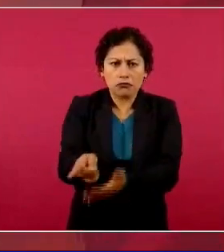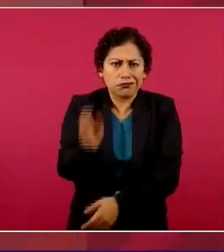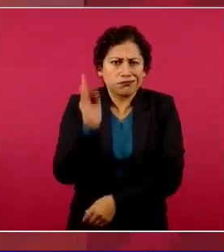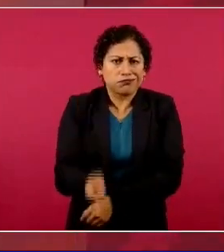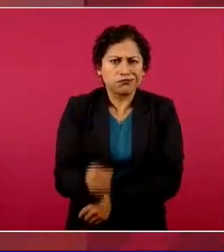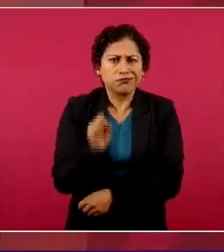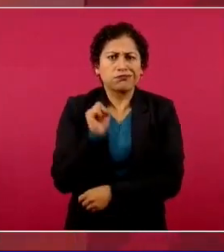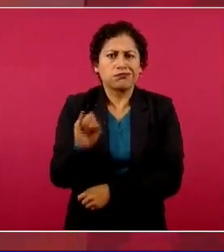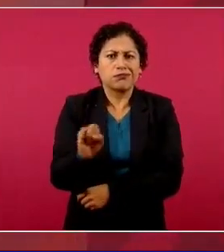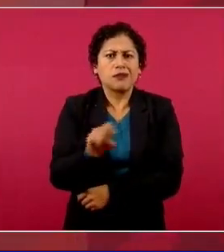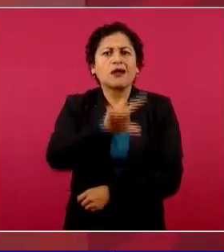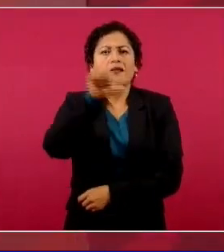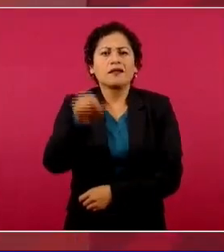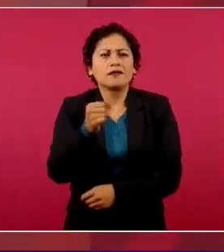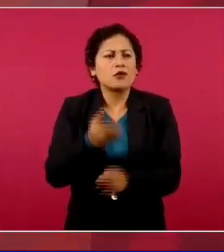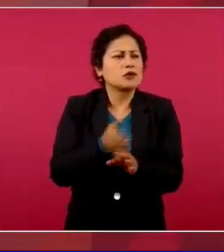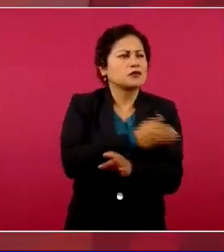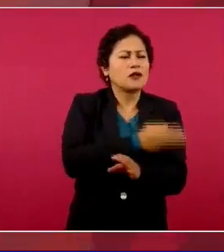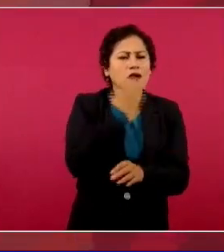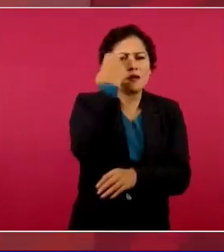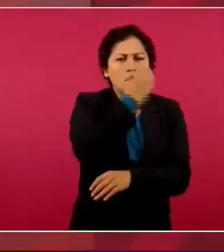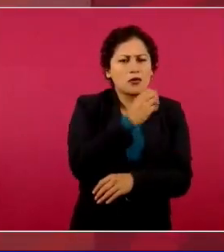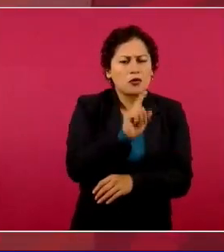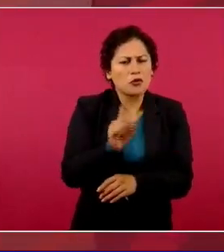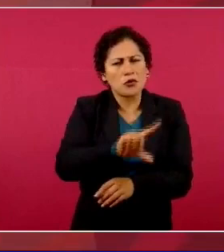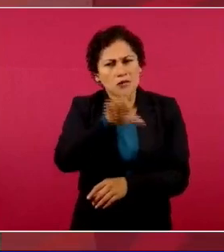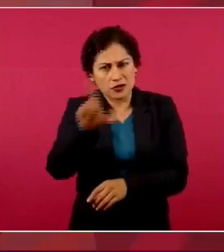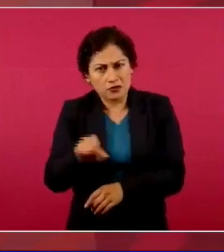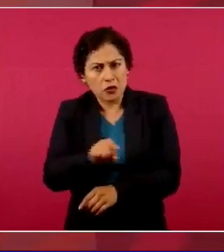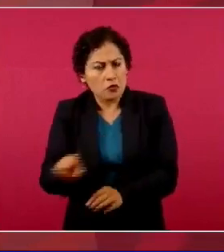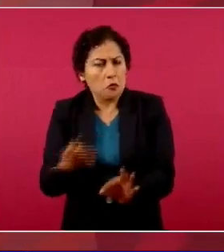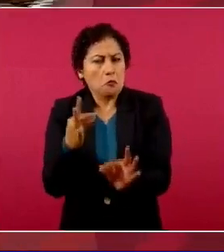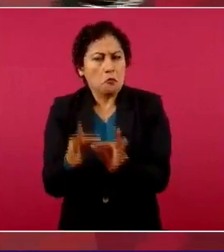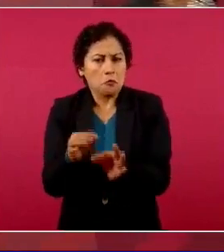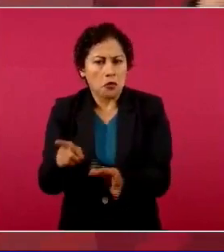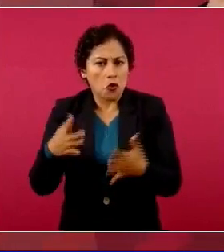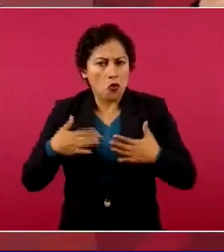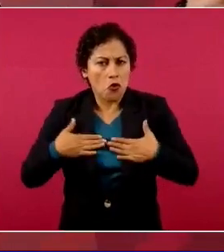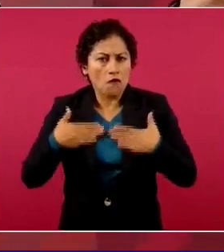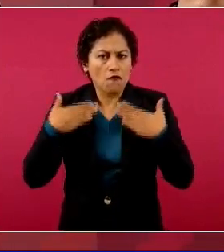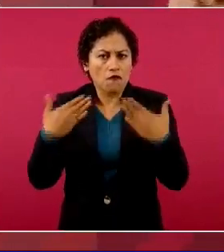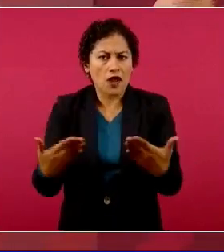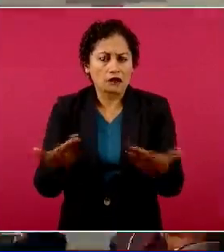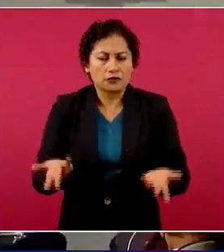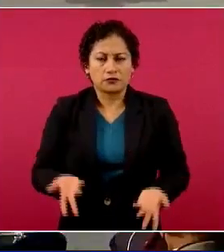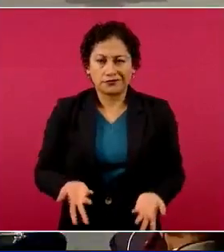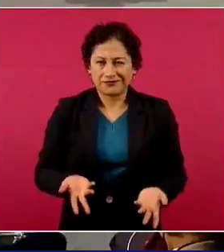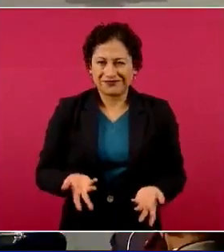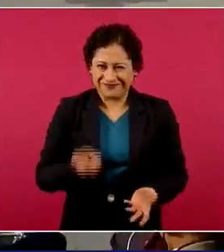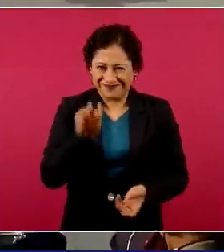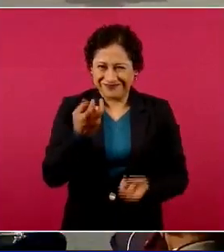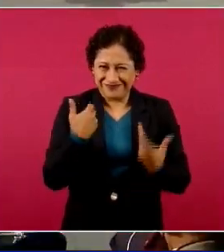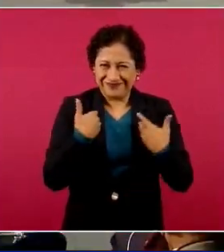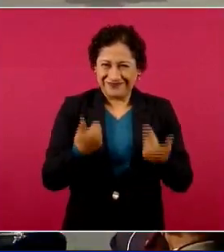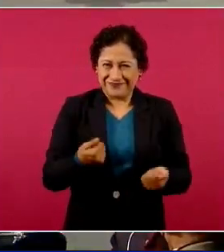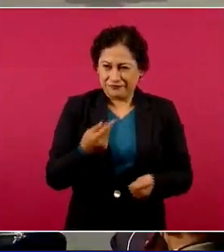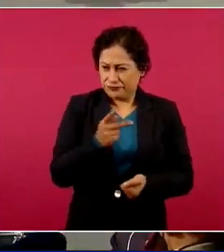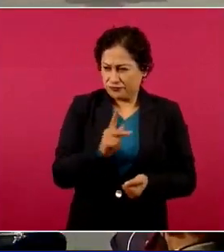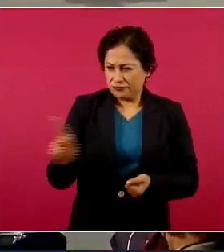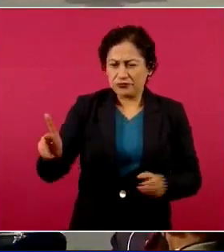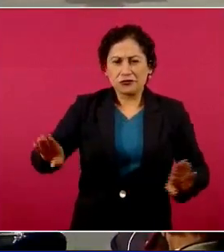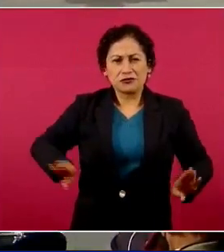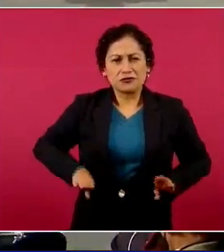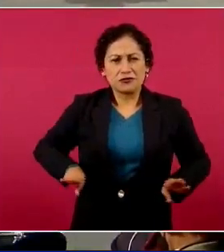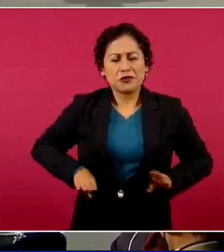En esa actitud, no, pues si de por sí